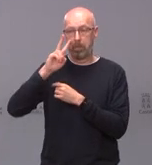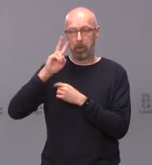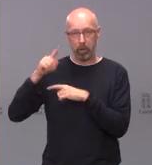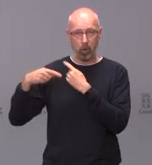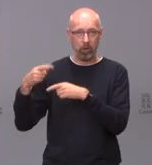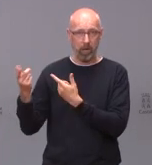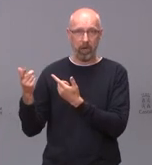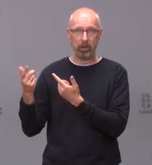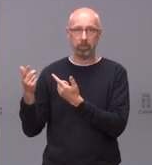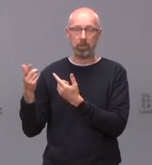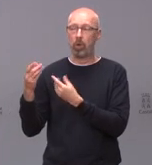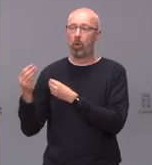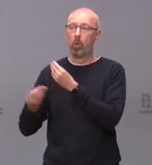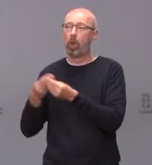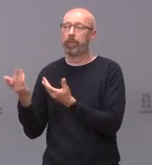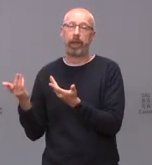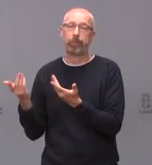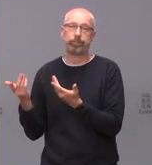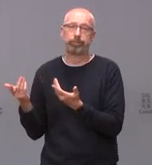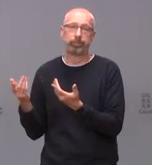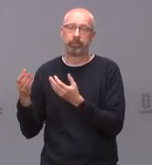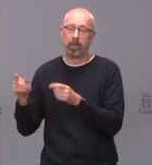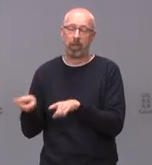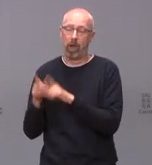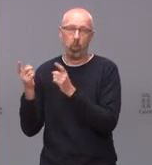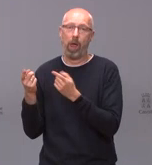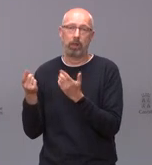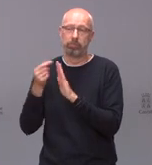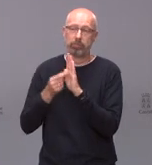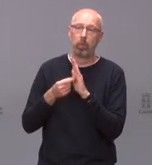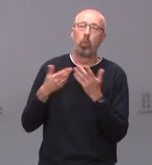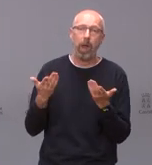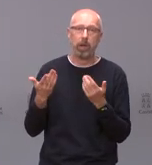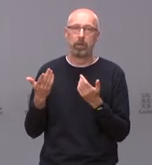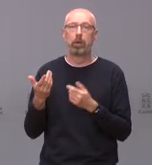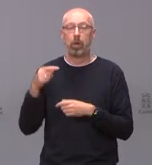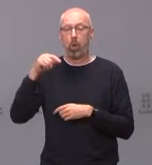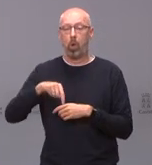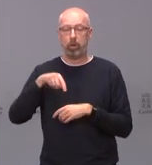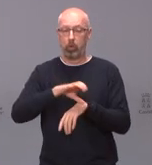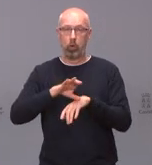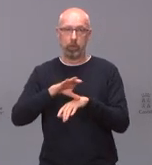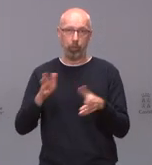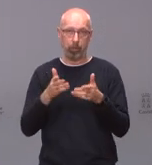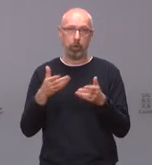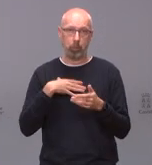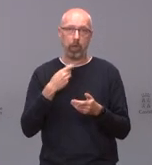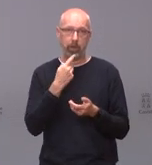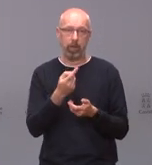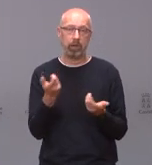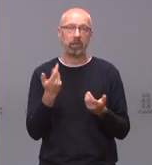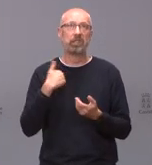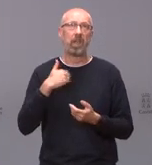en cualquier ocasión hay que decir que también tenemos hoy el consejero de Fomento puede contarlo pues más de 500